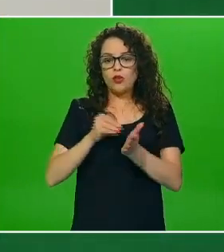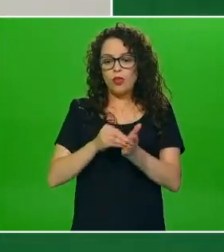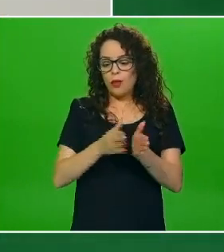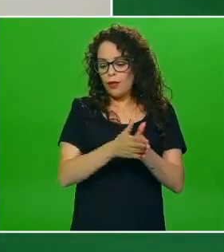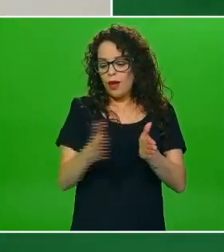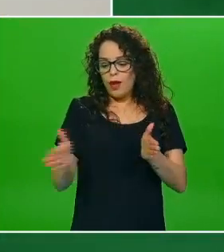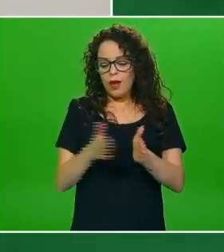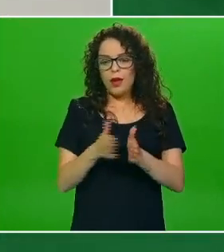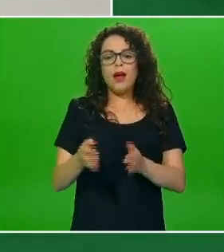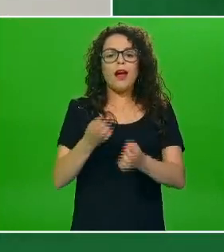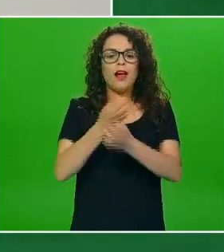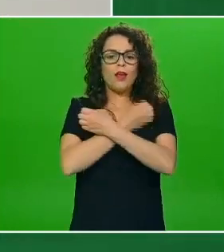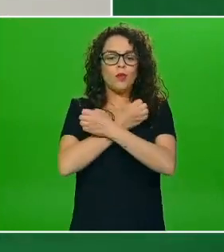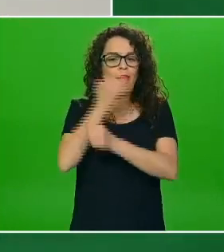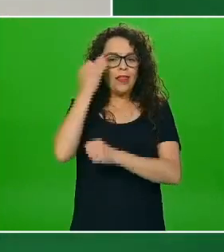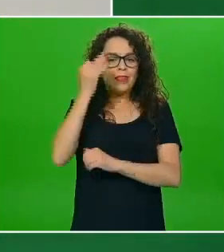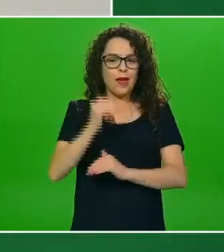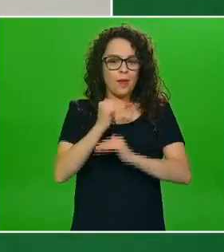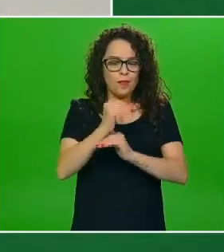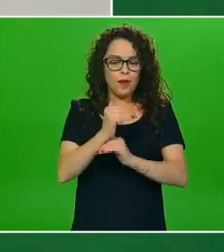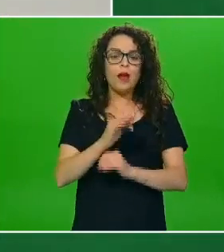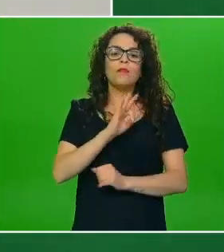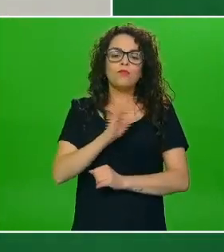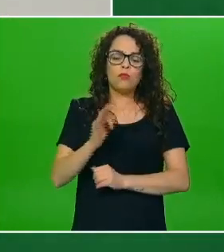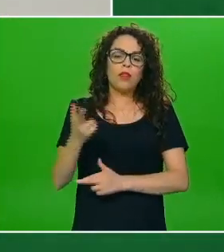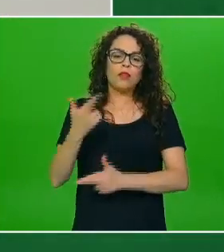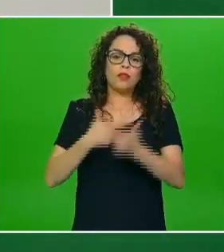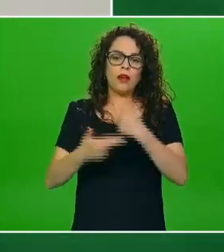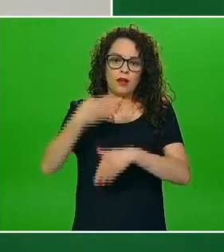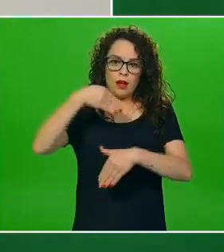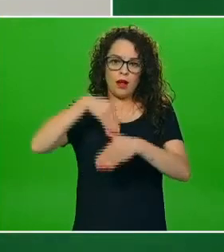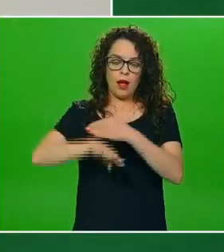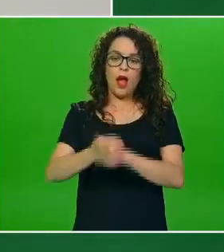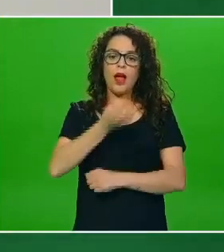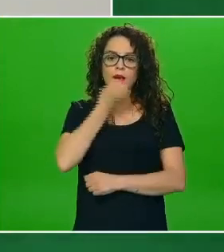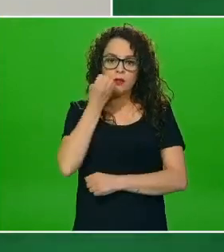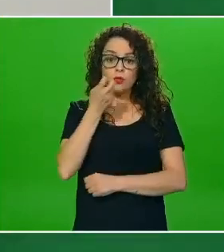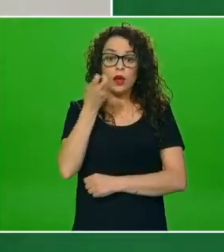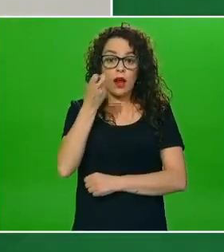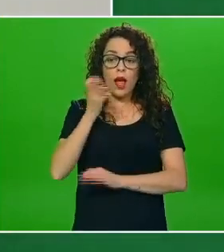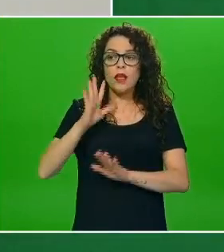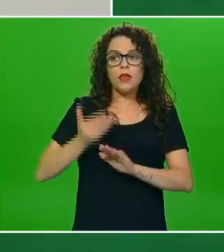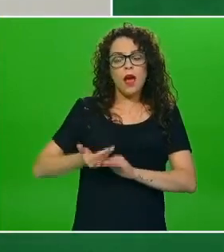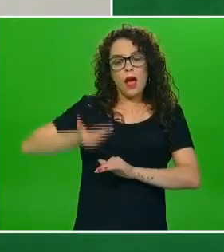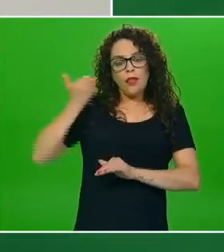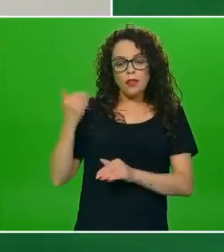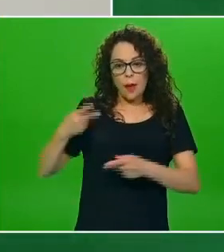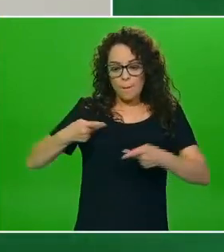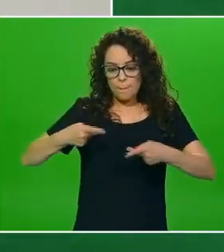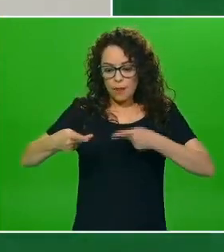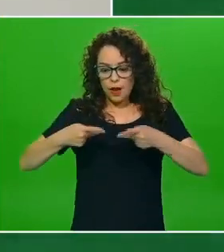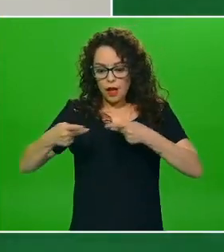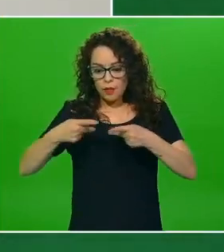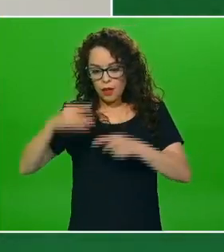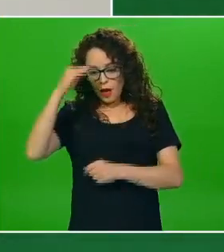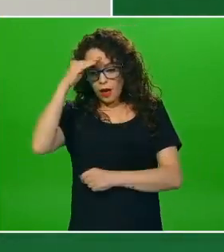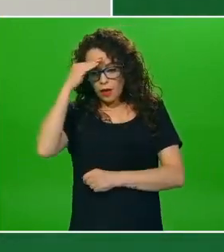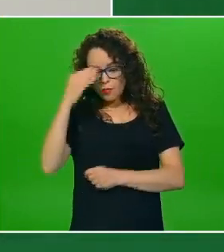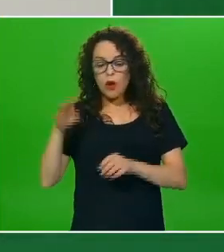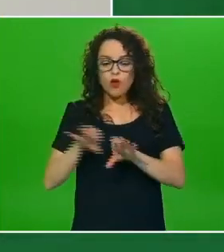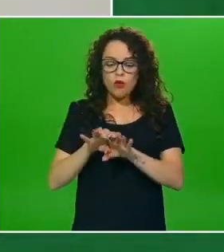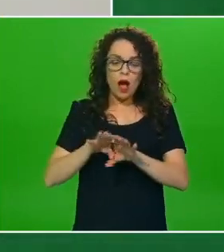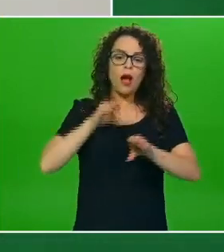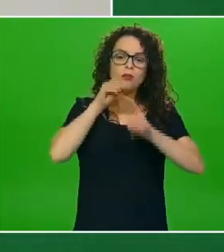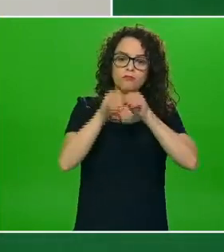seguro podrán reactivar nuevamente las clases presenciales es parte del diseño que en su momento se llevó a cabo de manera conjunta